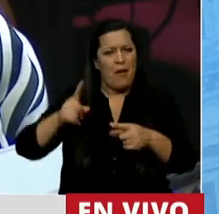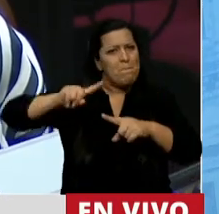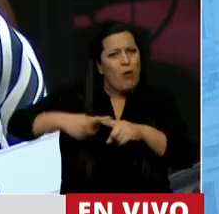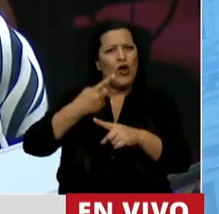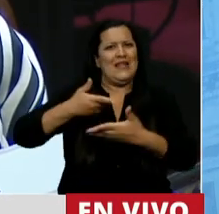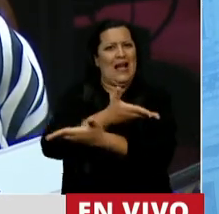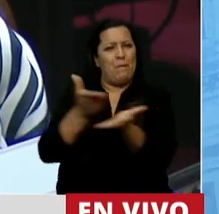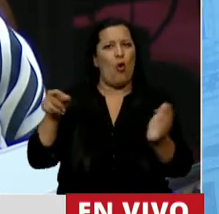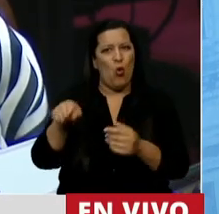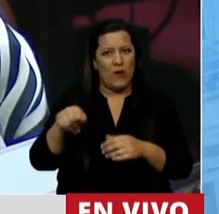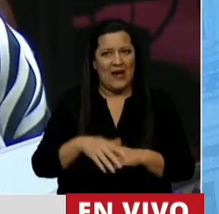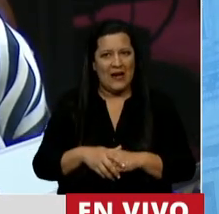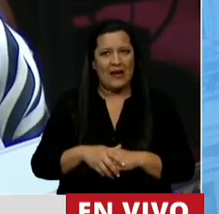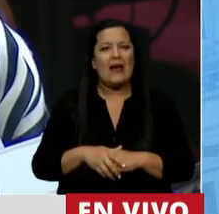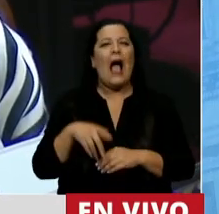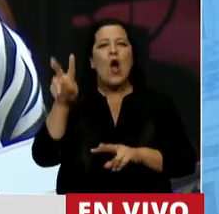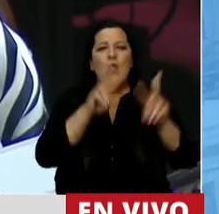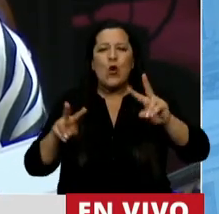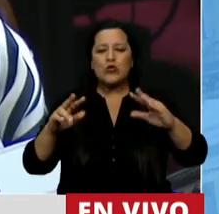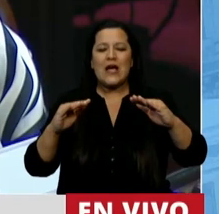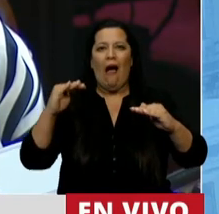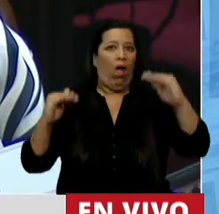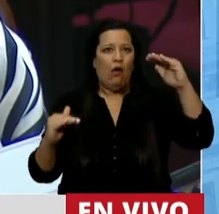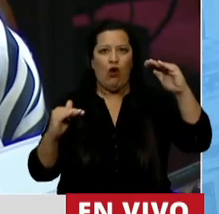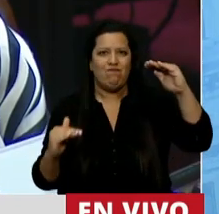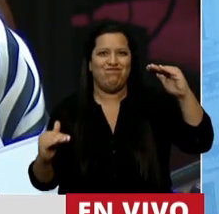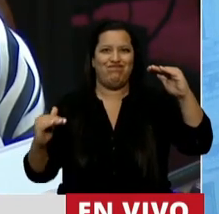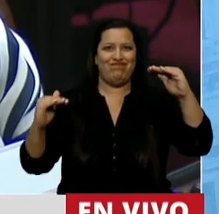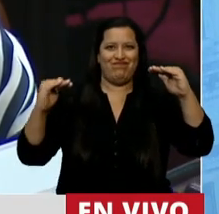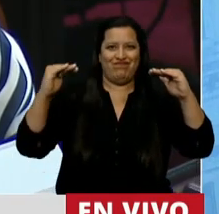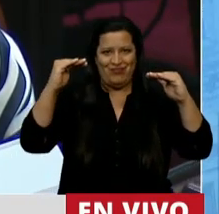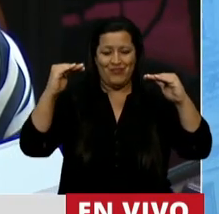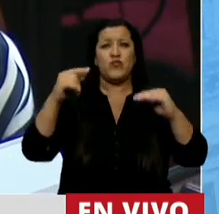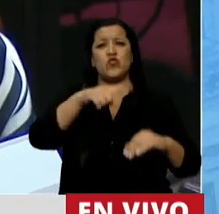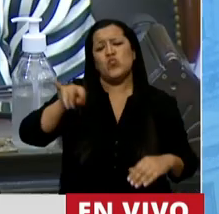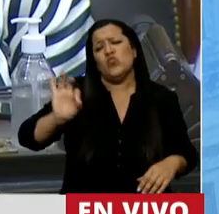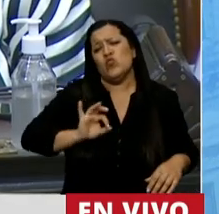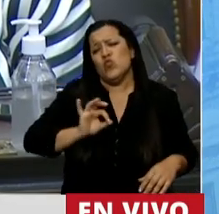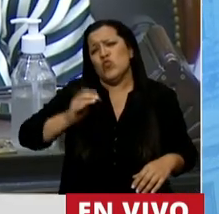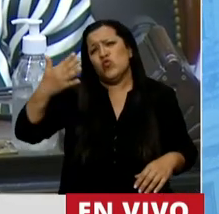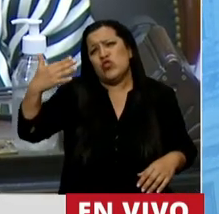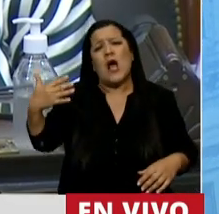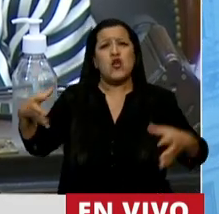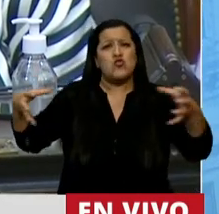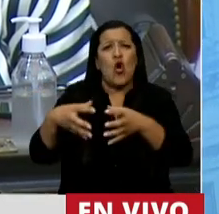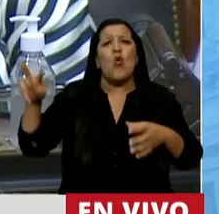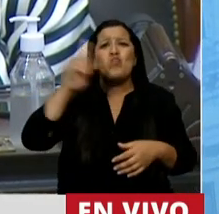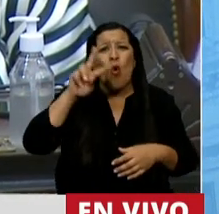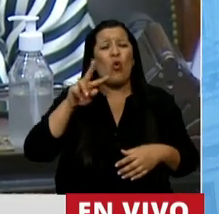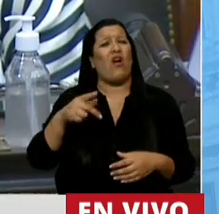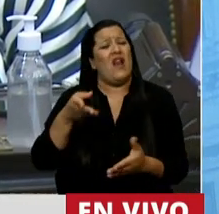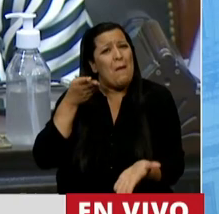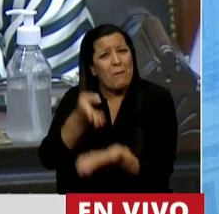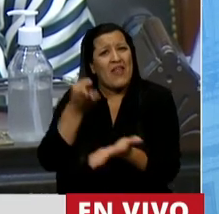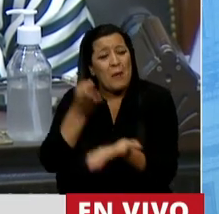pública que viene a achicar esa desigualdad social. Desde hace muchos años las mujeres venimos pidiendo la despenalización